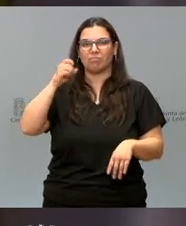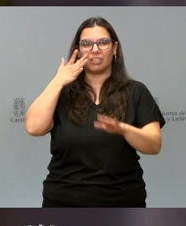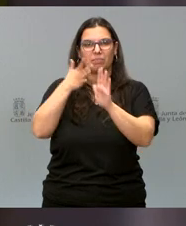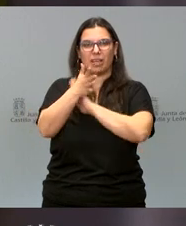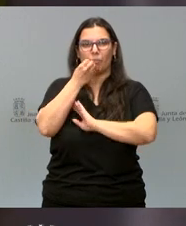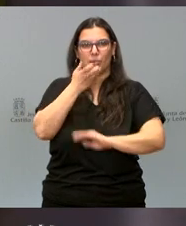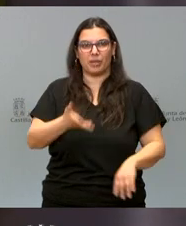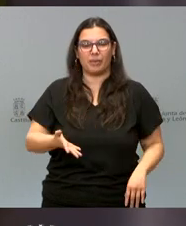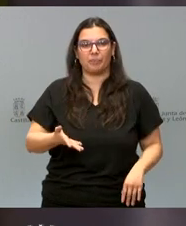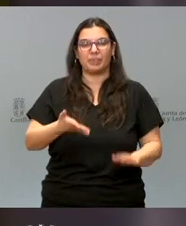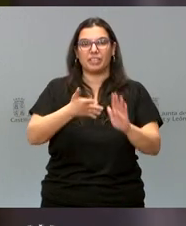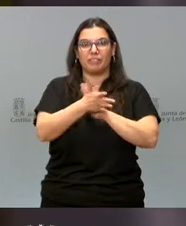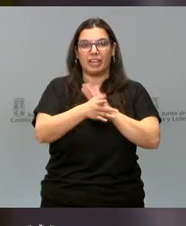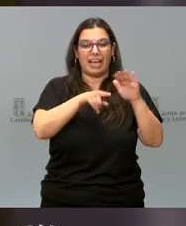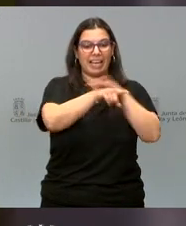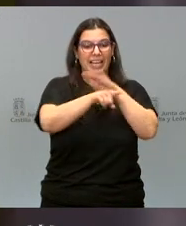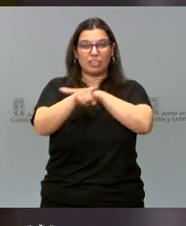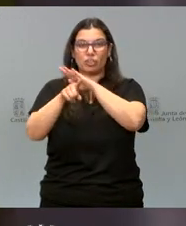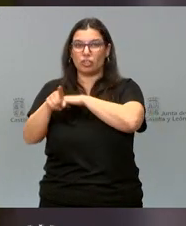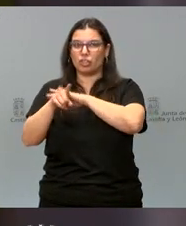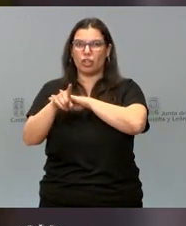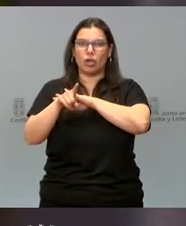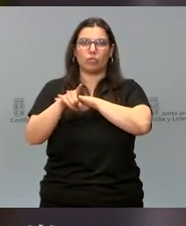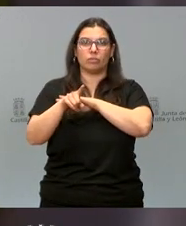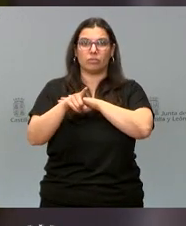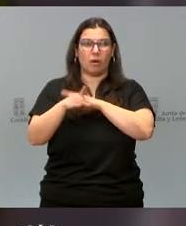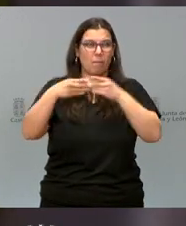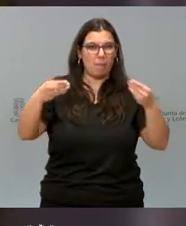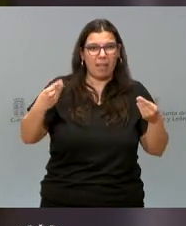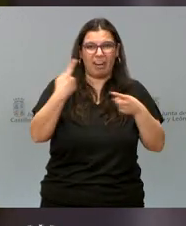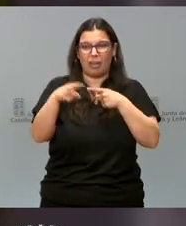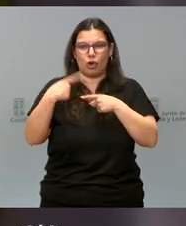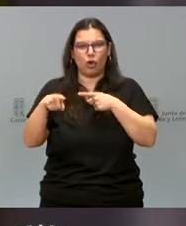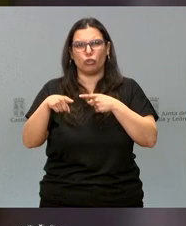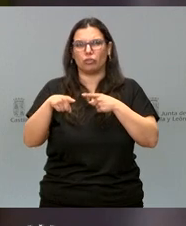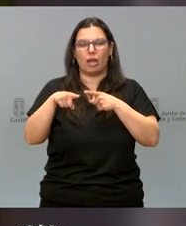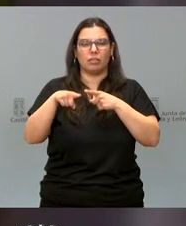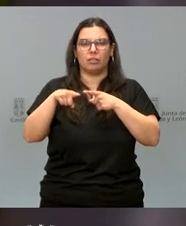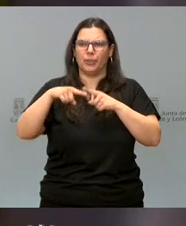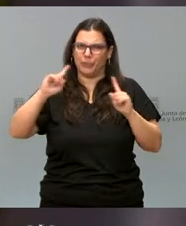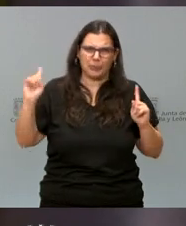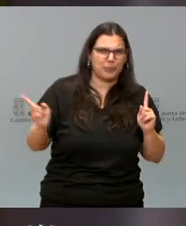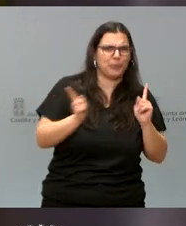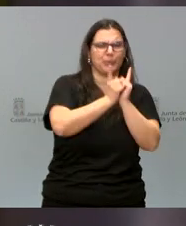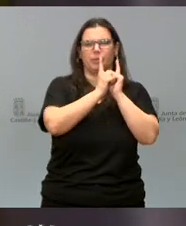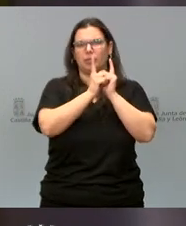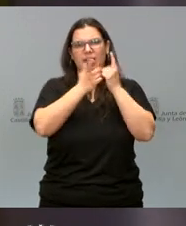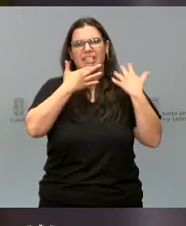Queremos simplificar ya algo tan sencillo como los trámites burocráticos. Pero también lo que queremos es